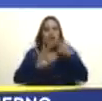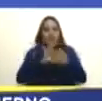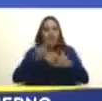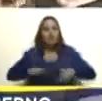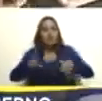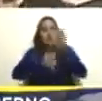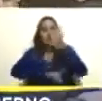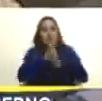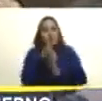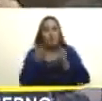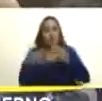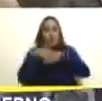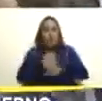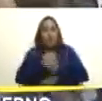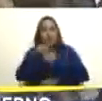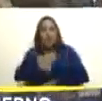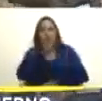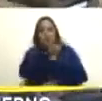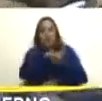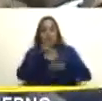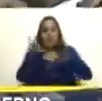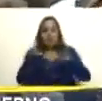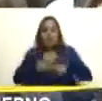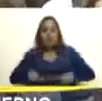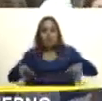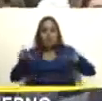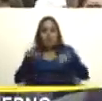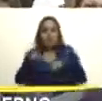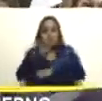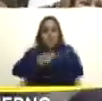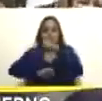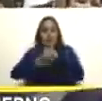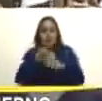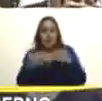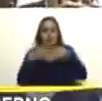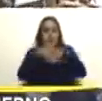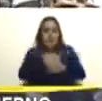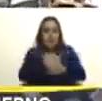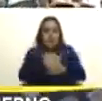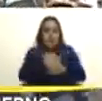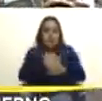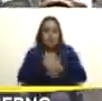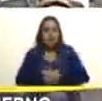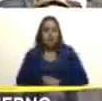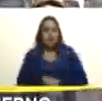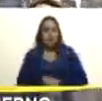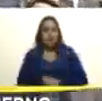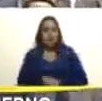desarrollo integral y a los 28 sectores de desarrollo integral de la zona